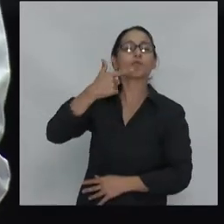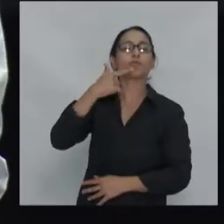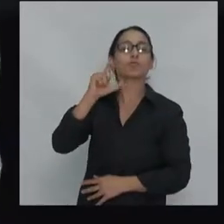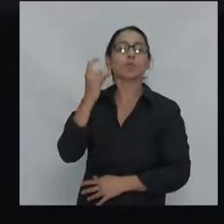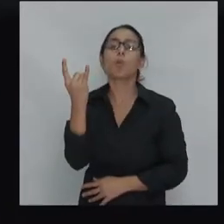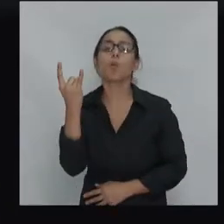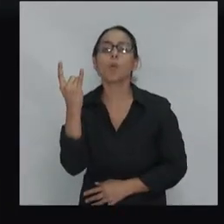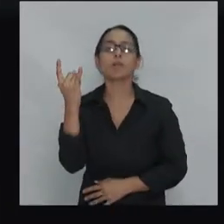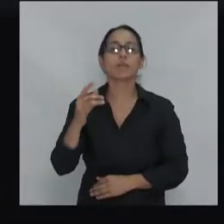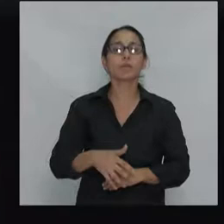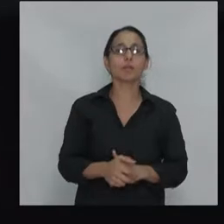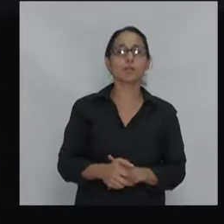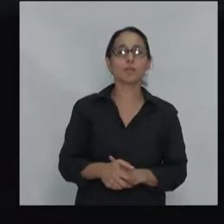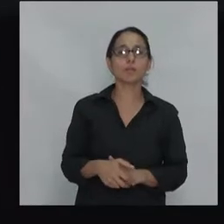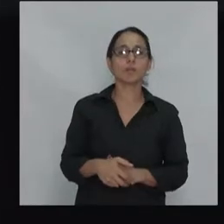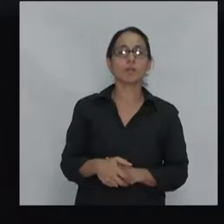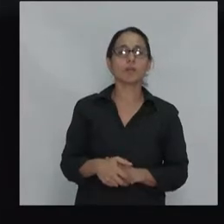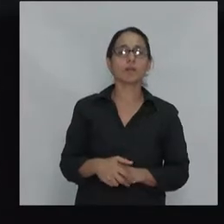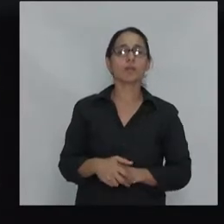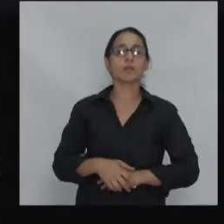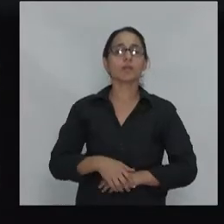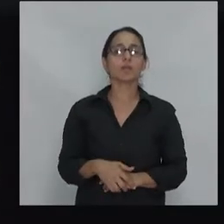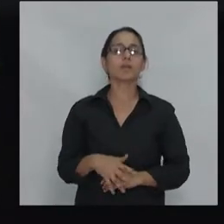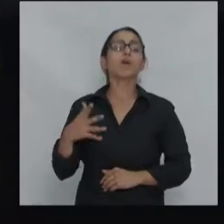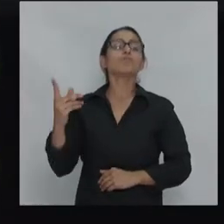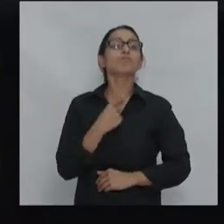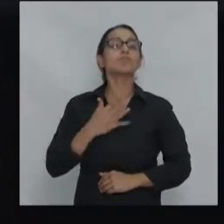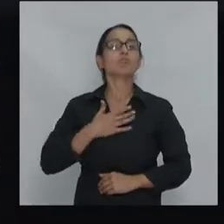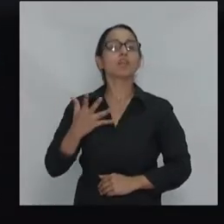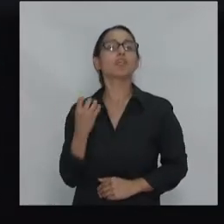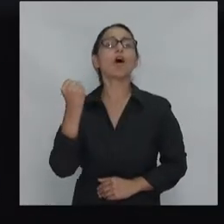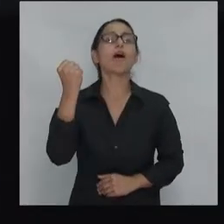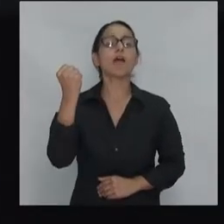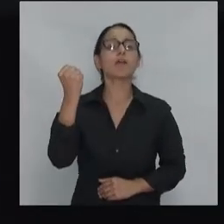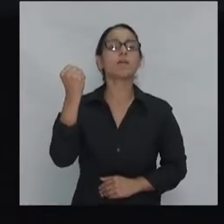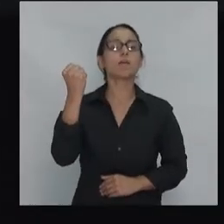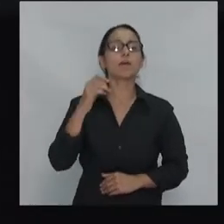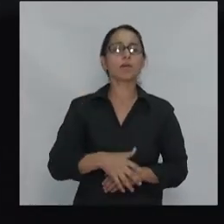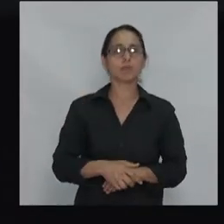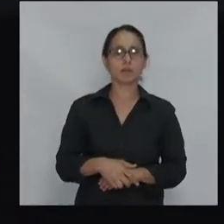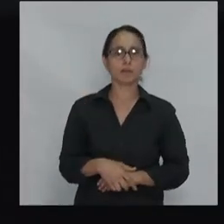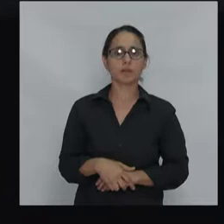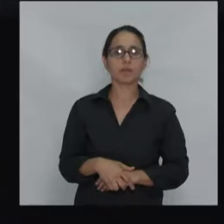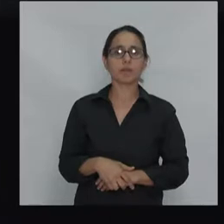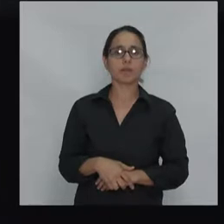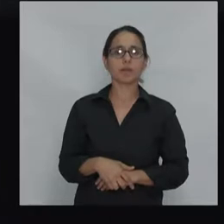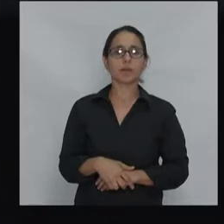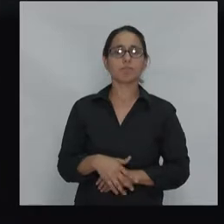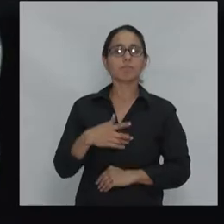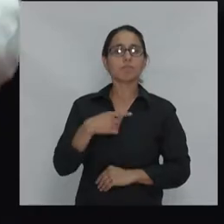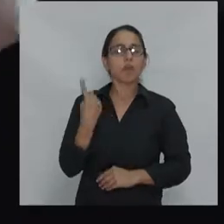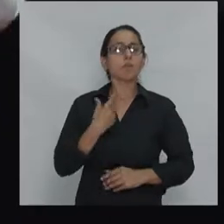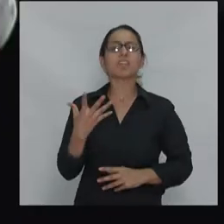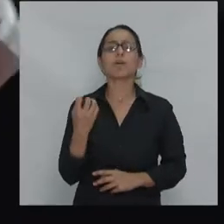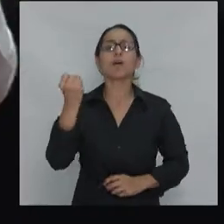nuestro héroe pienso que de modo muy parecido se percibe a mi modo de ver